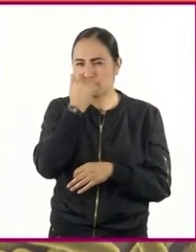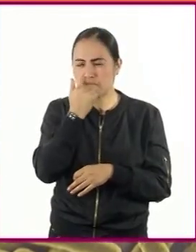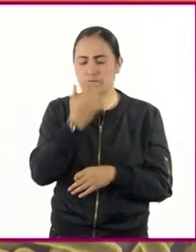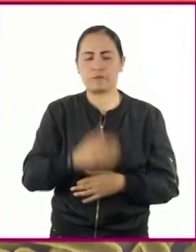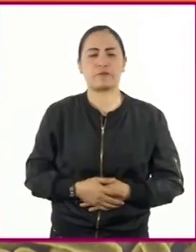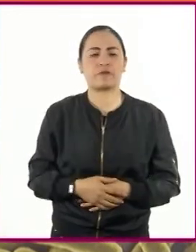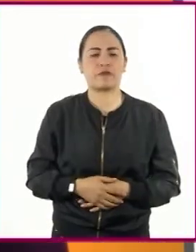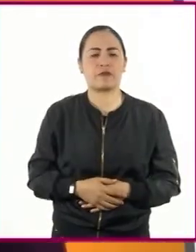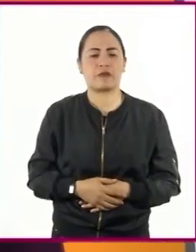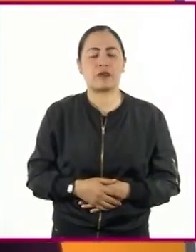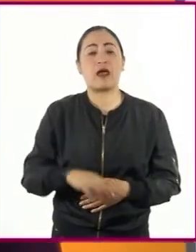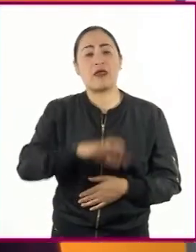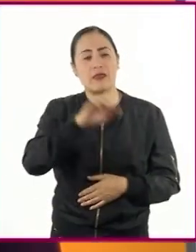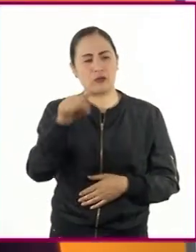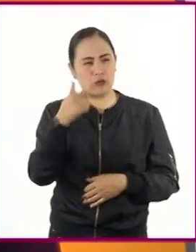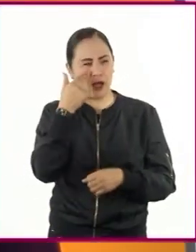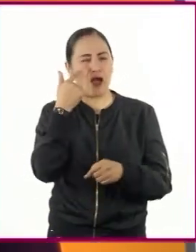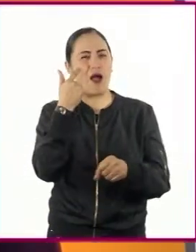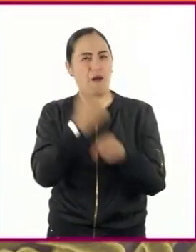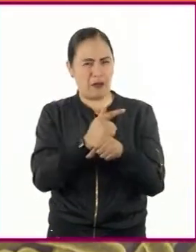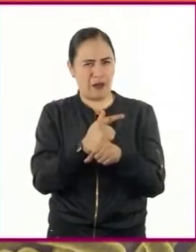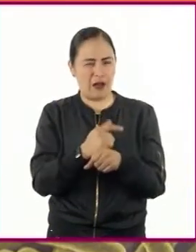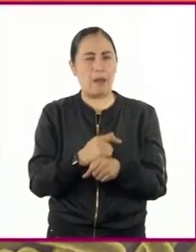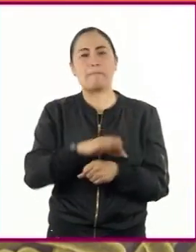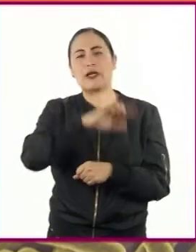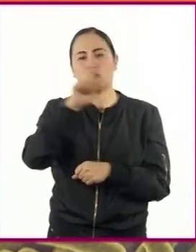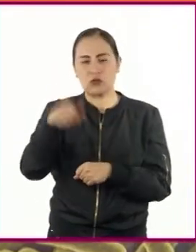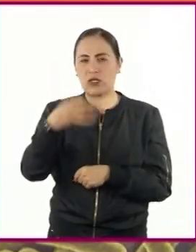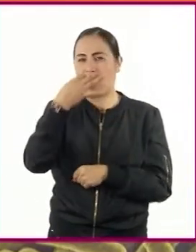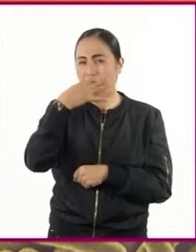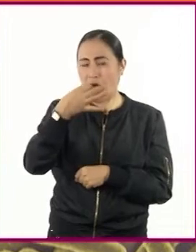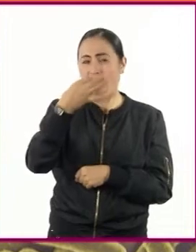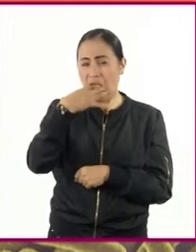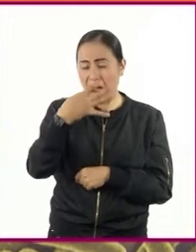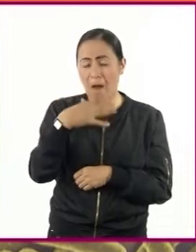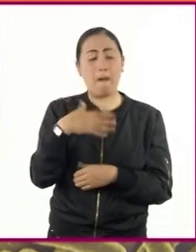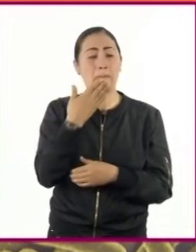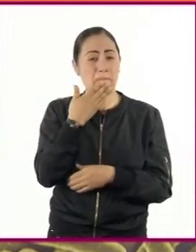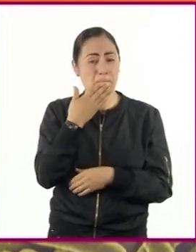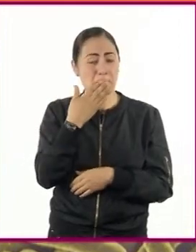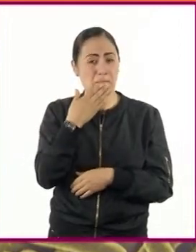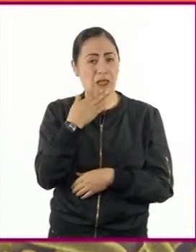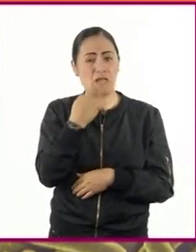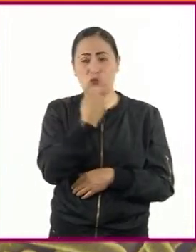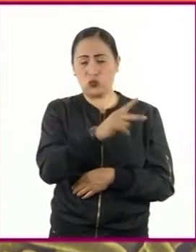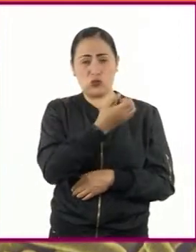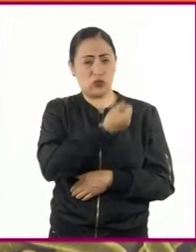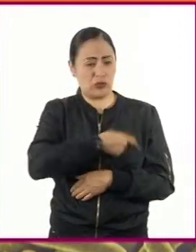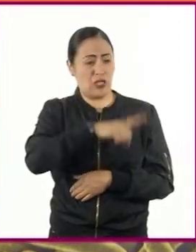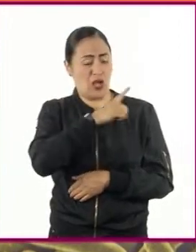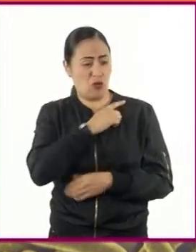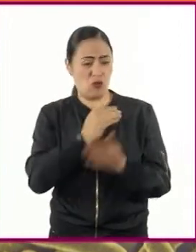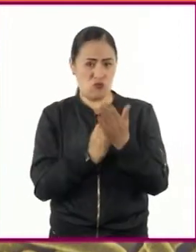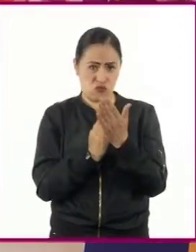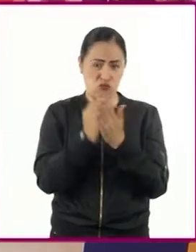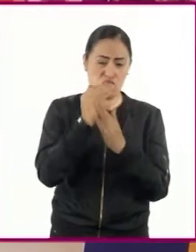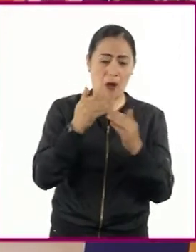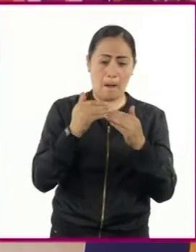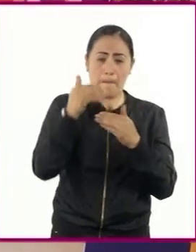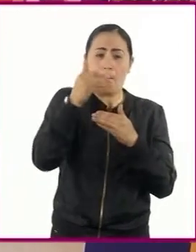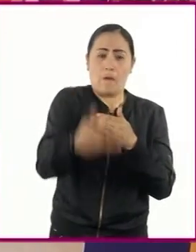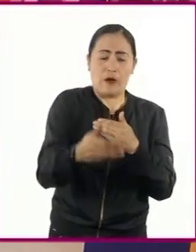y se aplica a los pacientes, la esperanza de vida en personas que la padecen ha aumentado a más de 45 años.